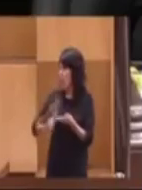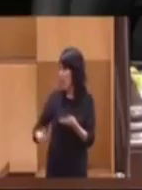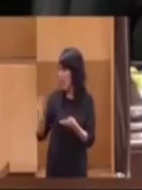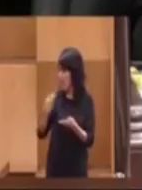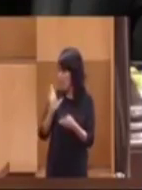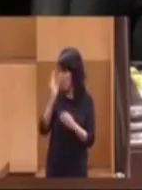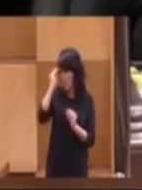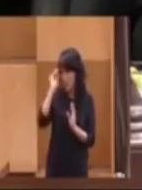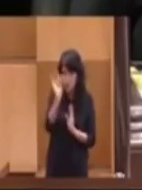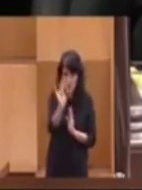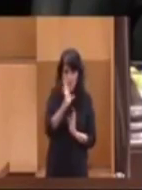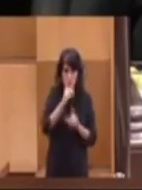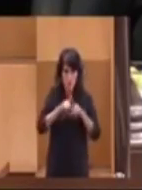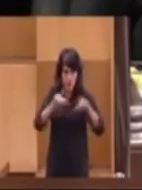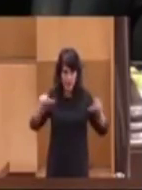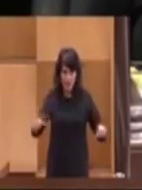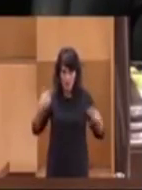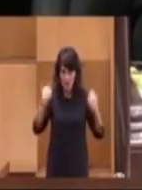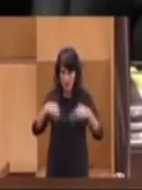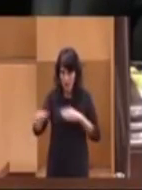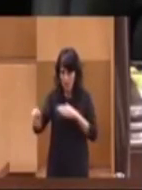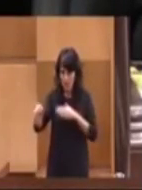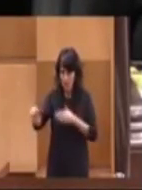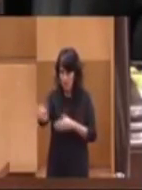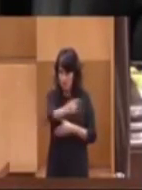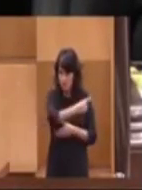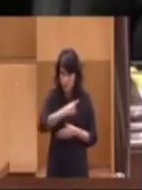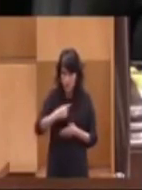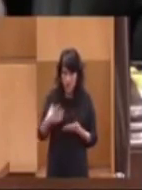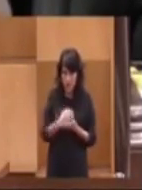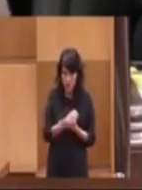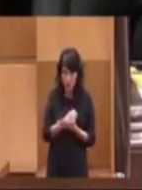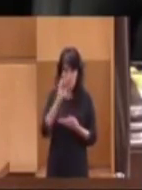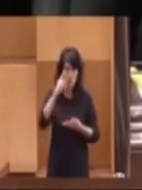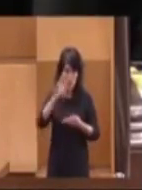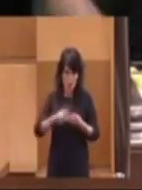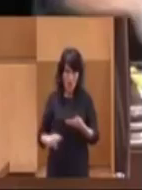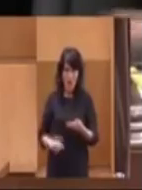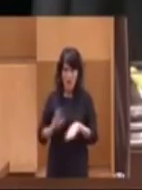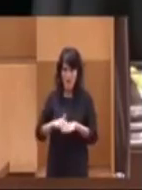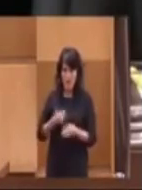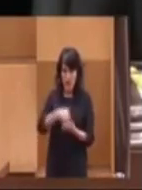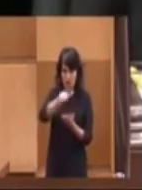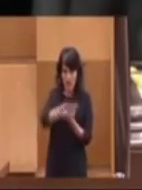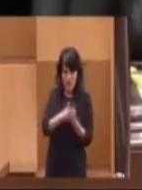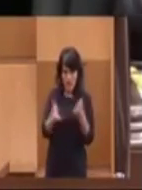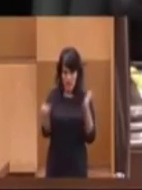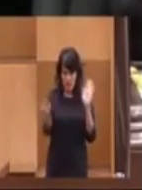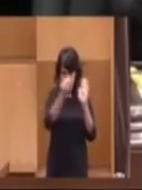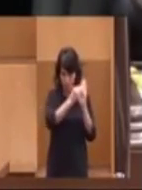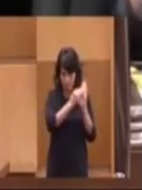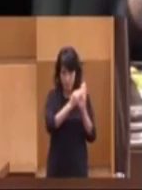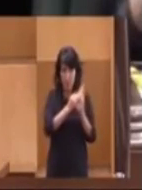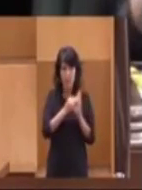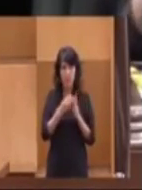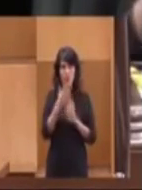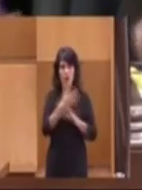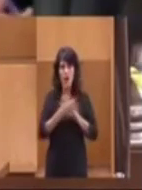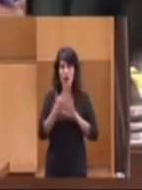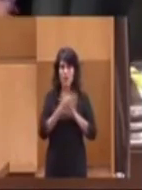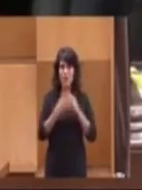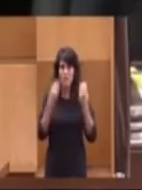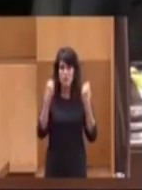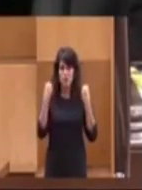sí, porque la plataforma nos la pasó a todos, no obstante la leeré en acta, vamos a hablar de lo que